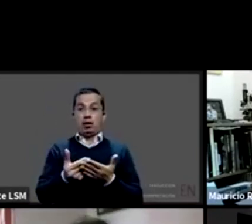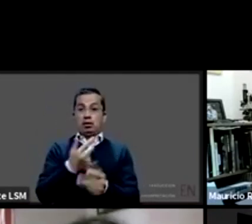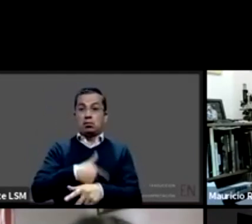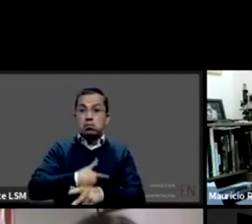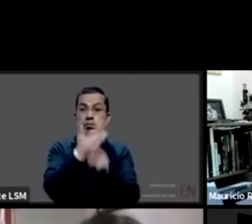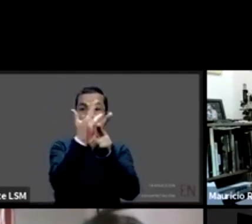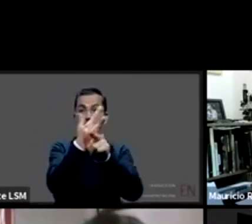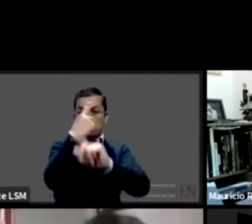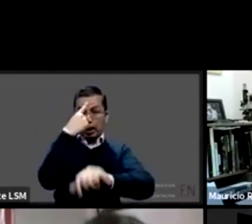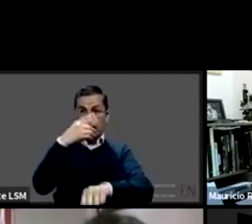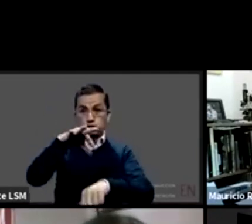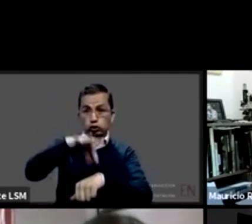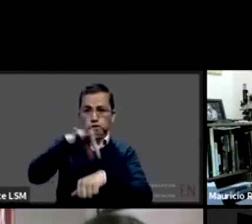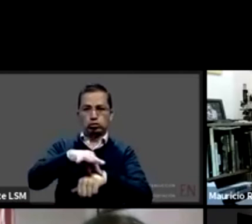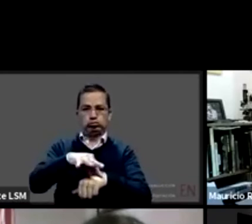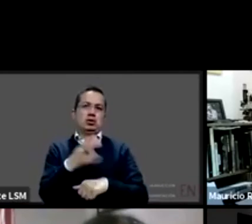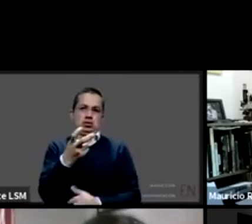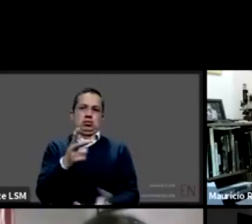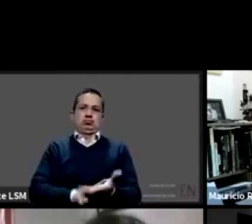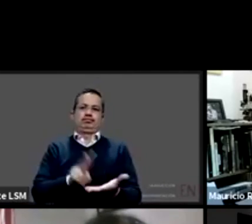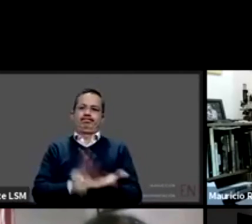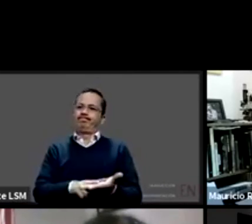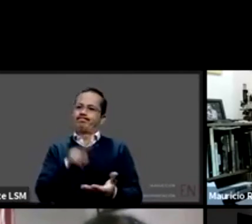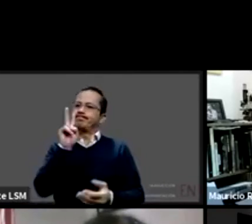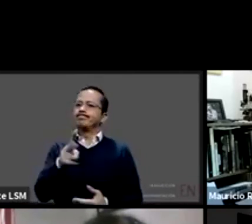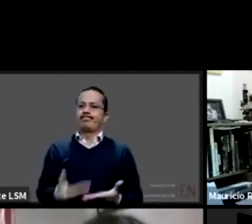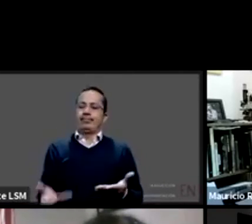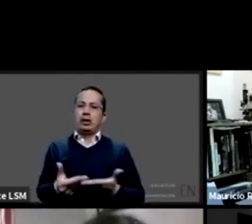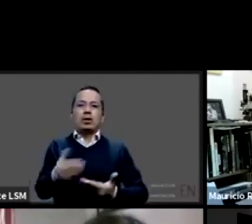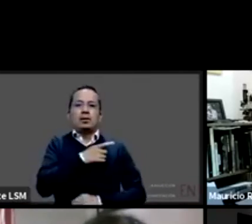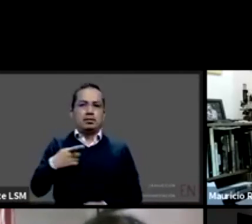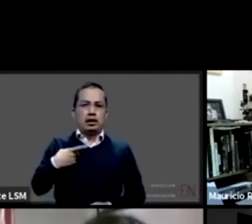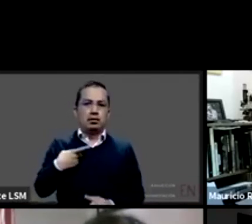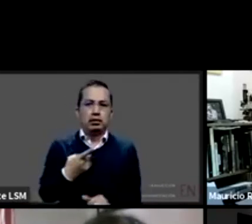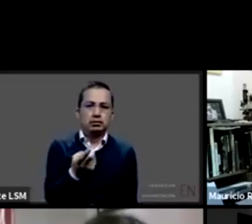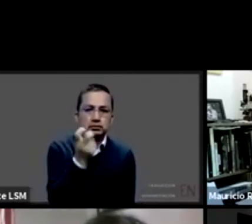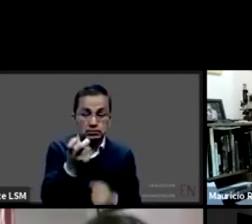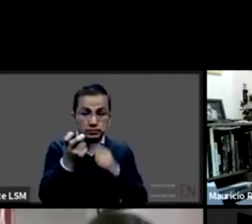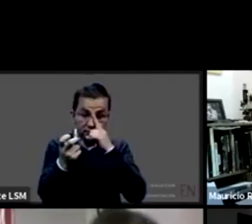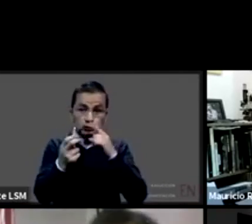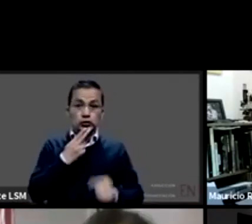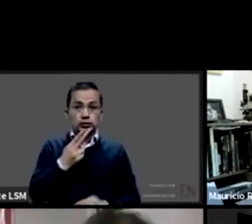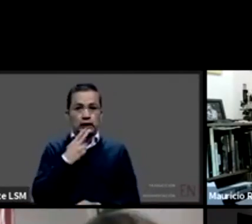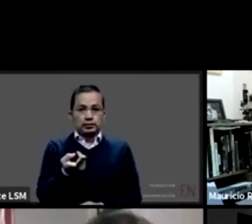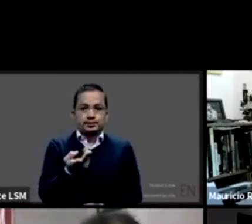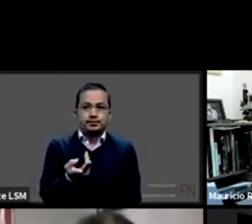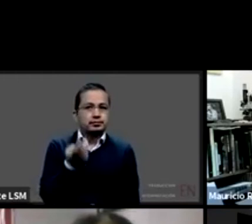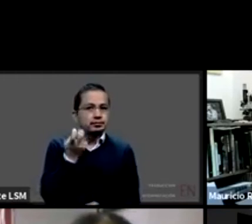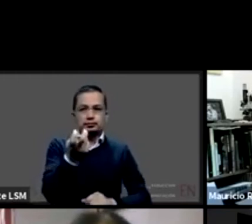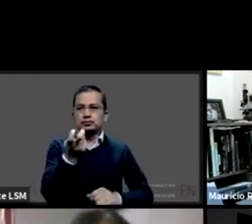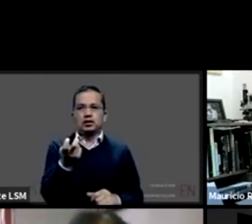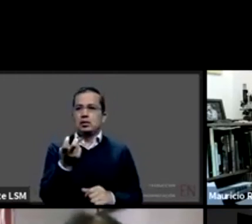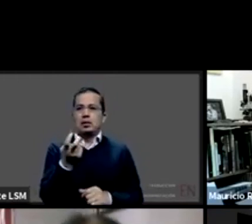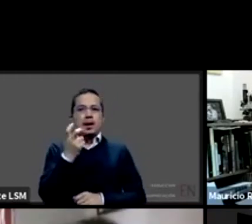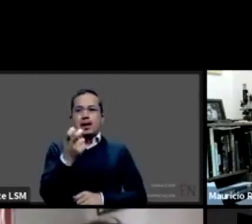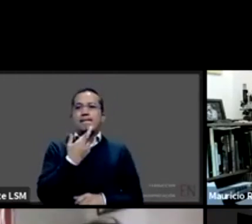que tomar en cuenta para como lección aprendida como uno de los mejores